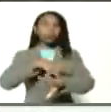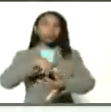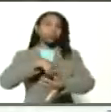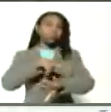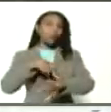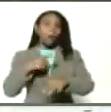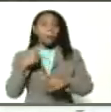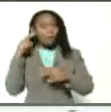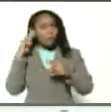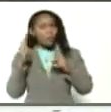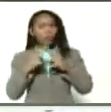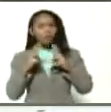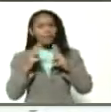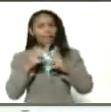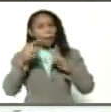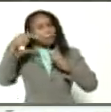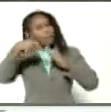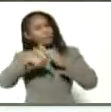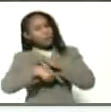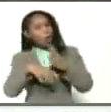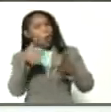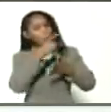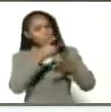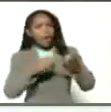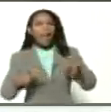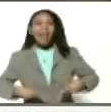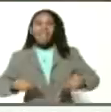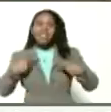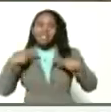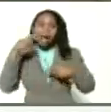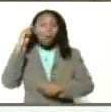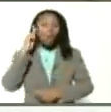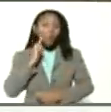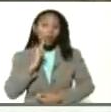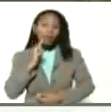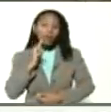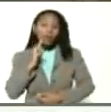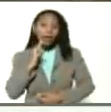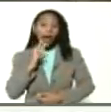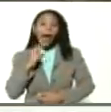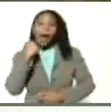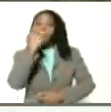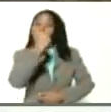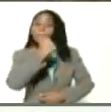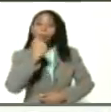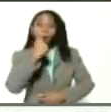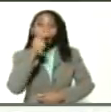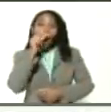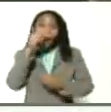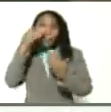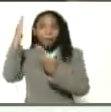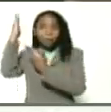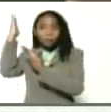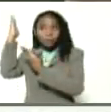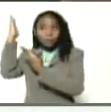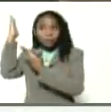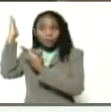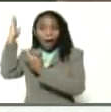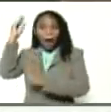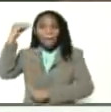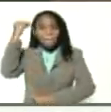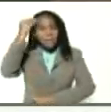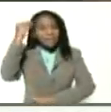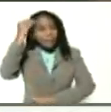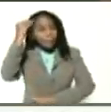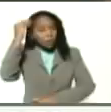profundidad de los detalles de la vida de Bolívar en boca del maestro Abreu. Del pensamiento